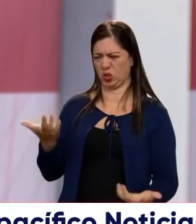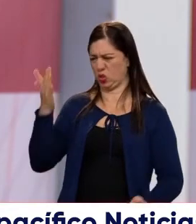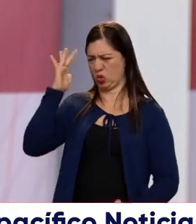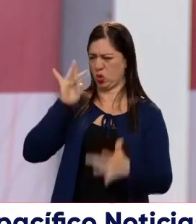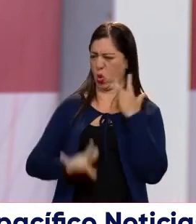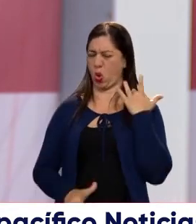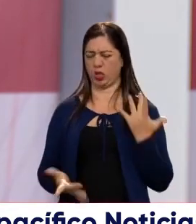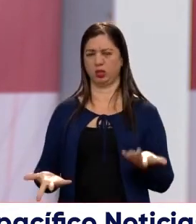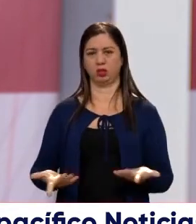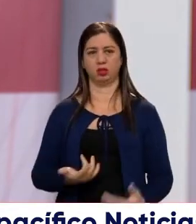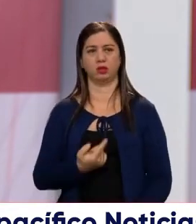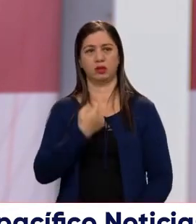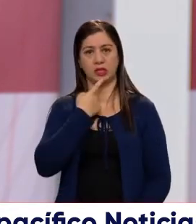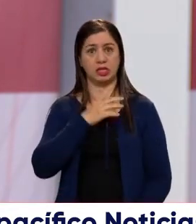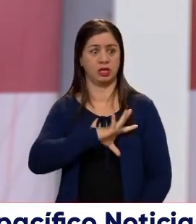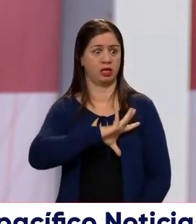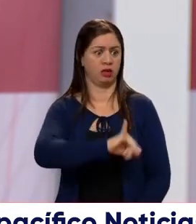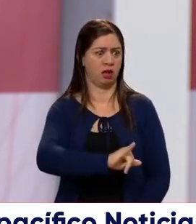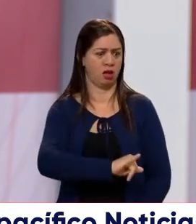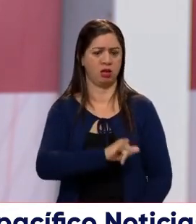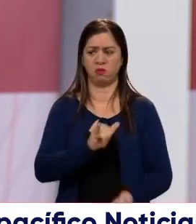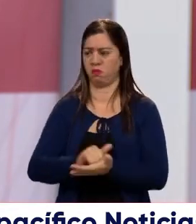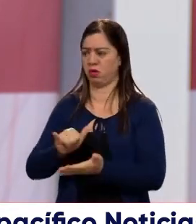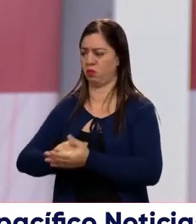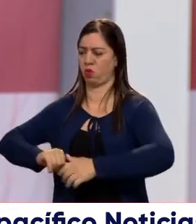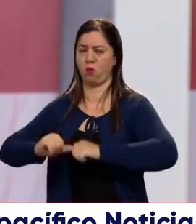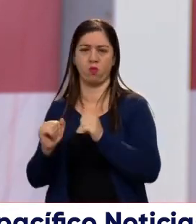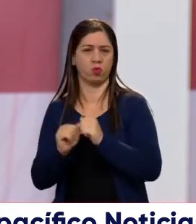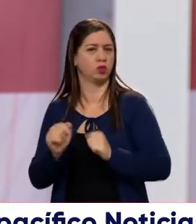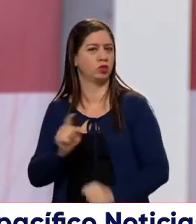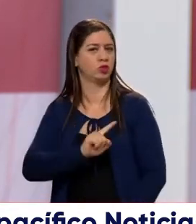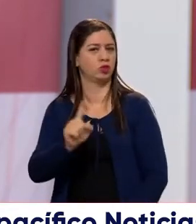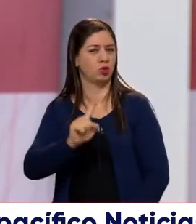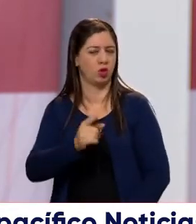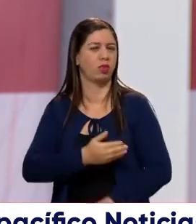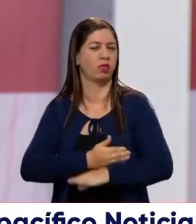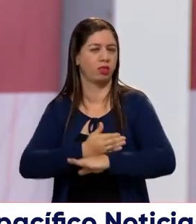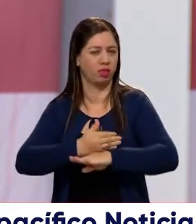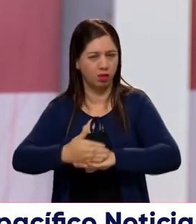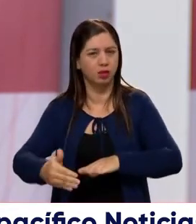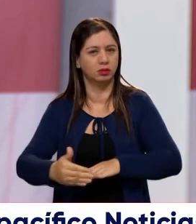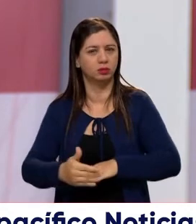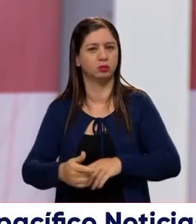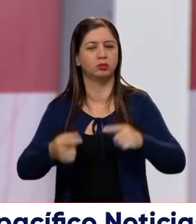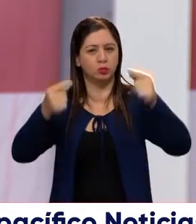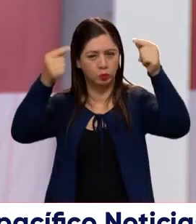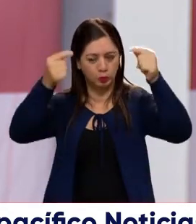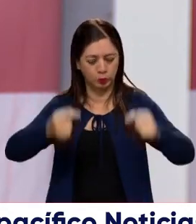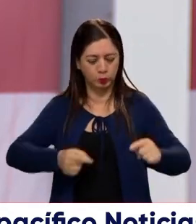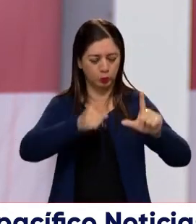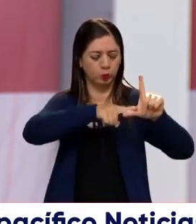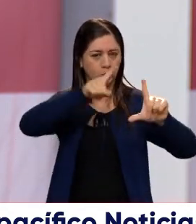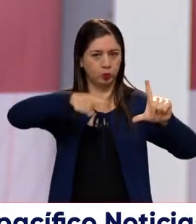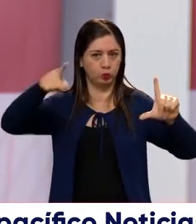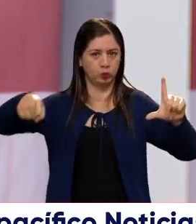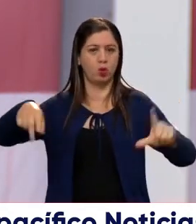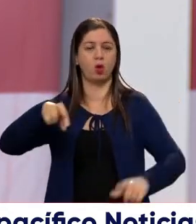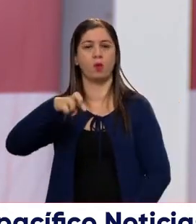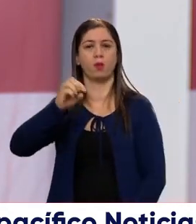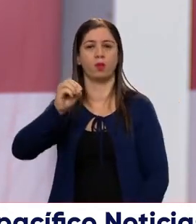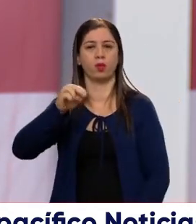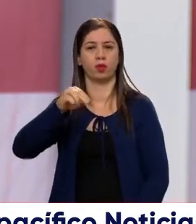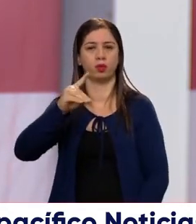dicen que, por ejemplo, se mide Cali con el mismo peso que Bogotá, no, eso después tiene unos parámetros estadísticos que se llaman ponderación,